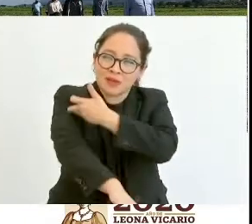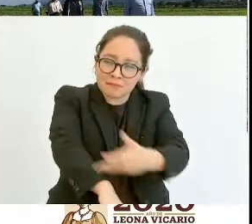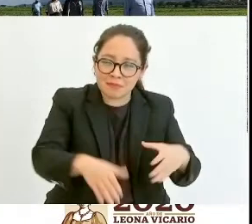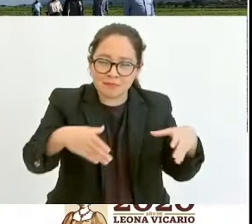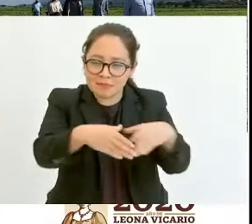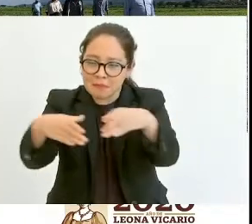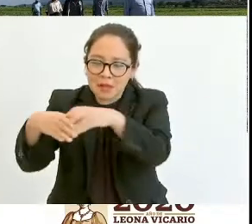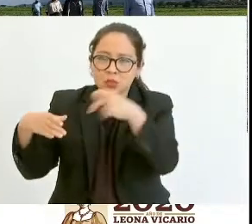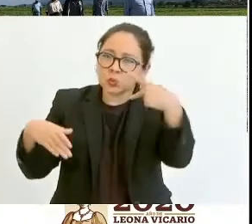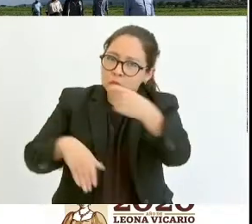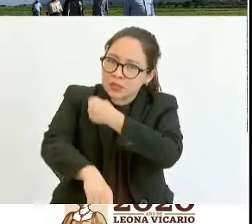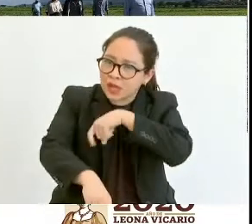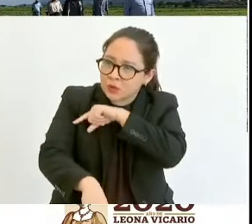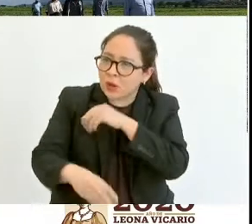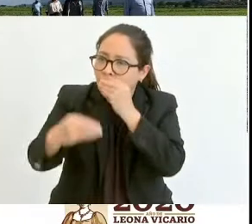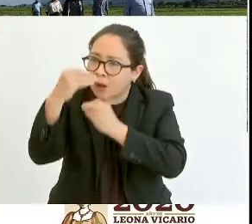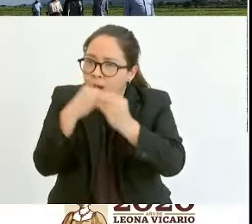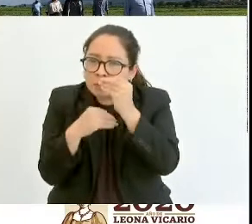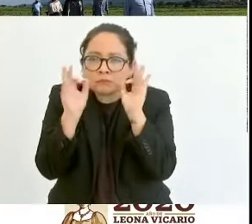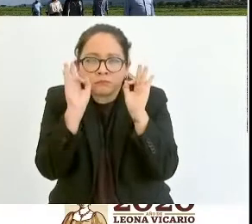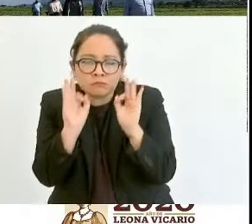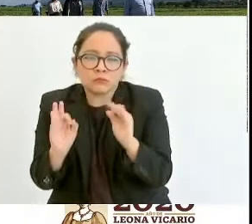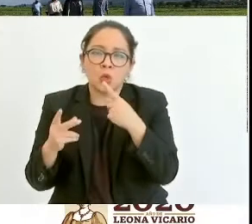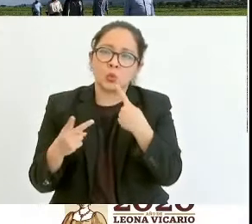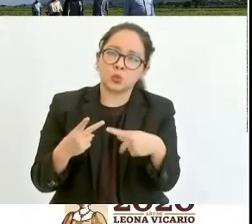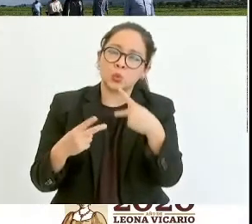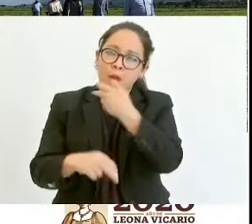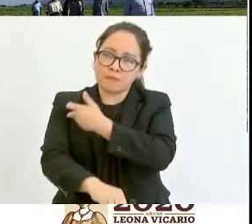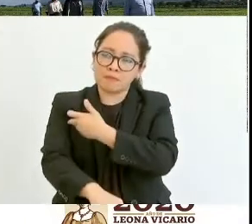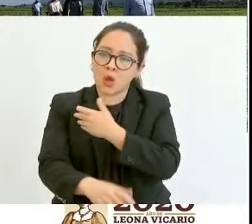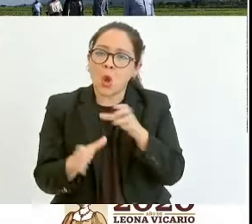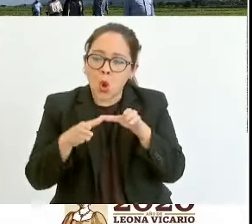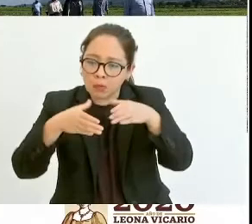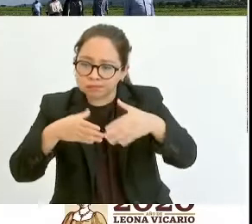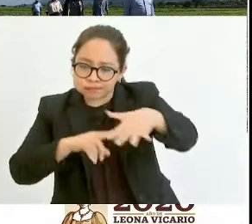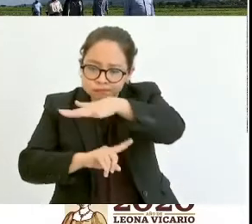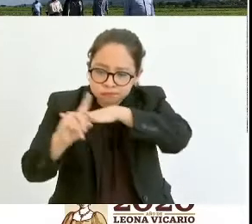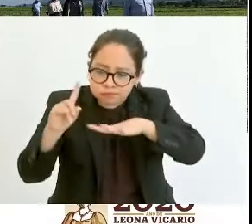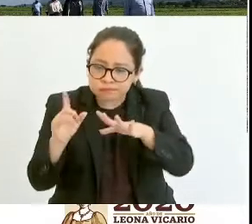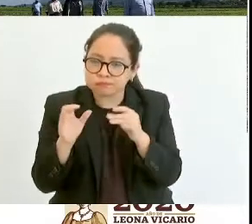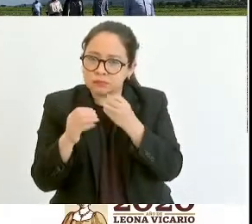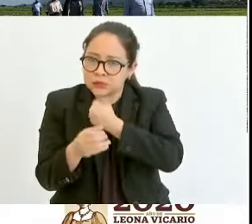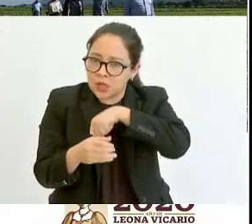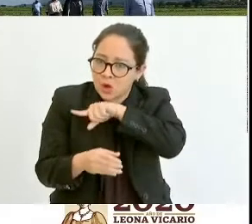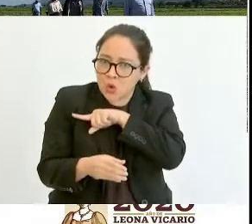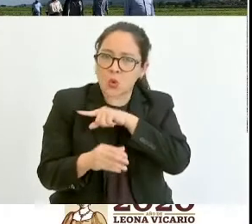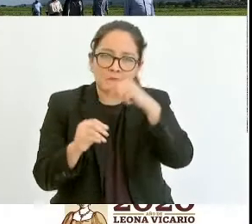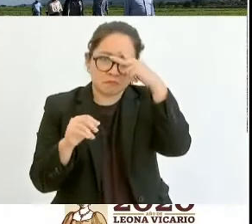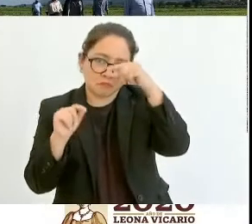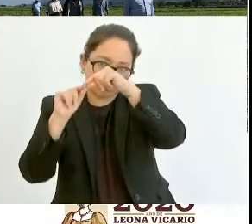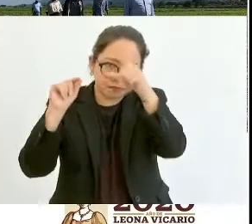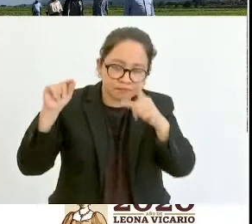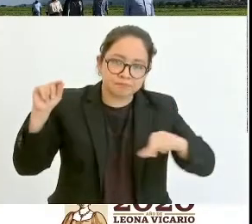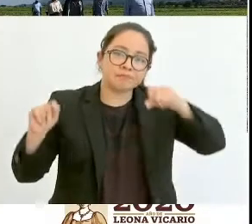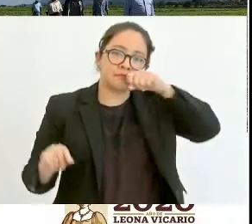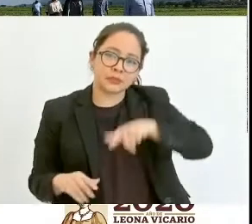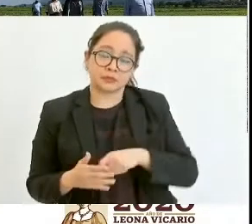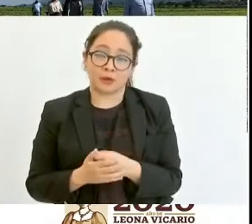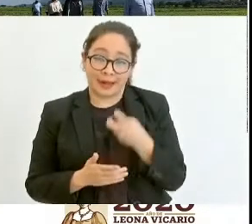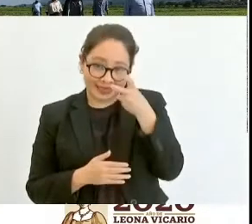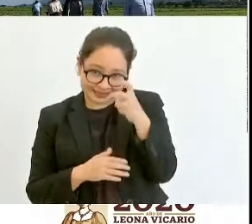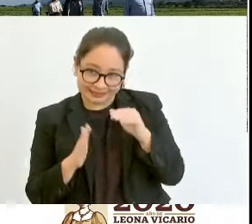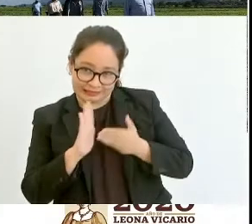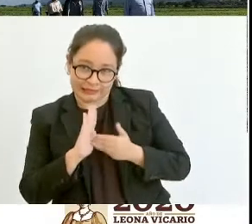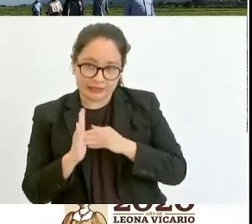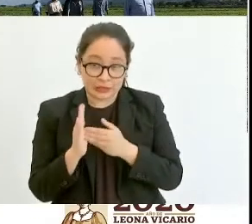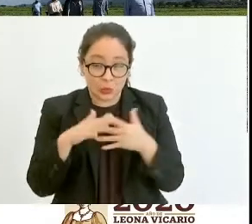población. Salud alimentaria familiar, salud alimentaria comunitaria, salud alimentaria nacional. Para esta estrategia